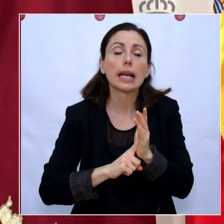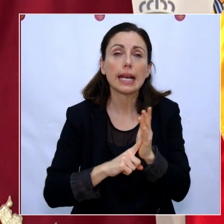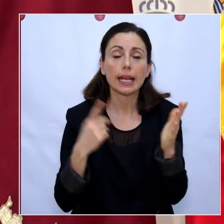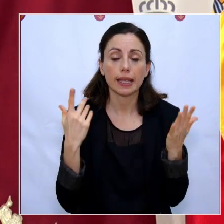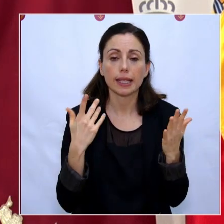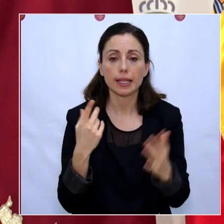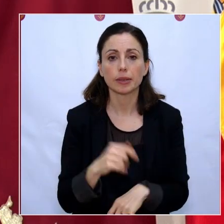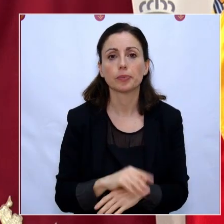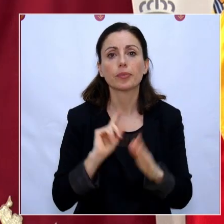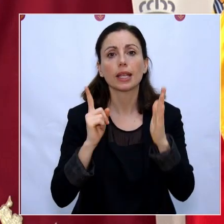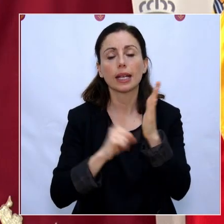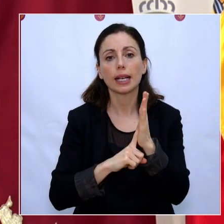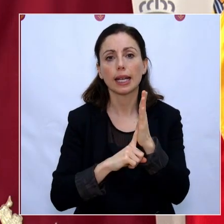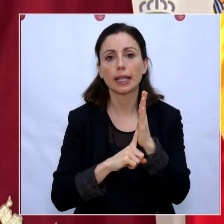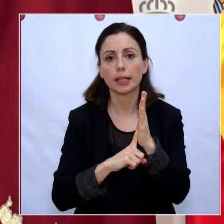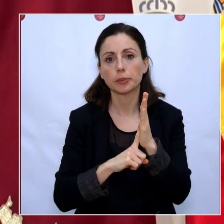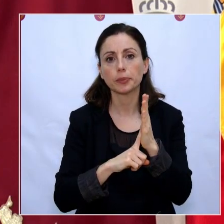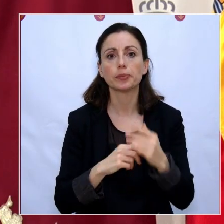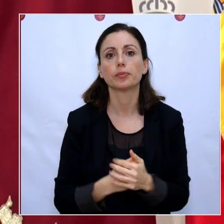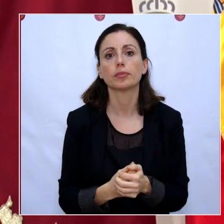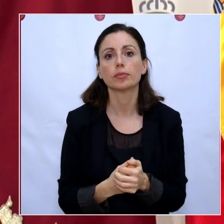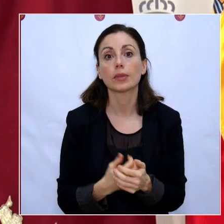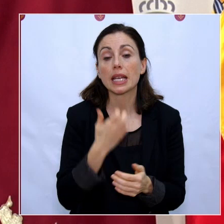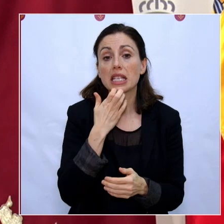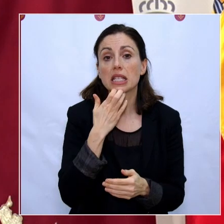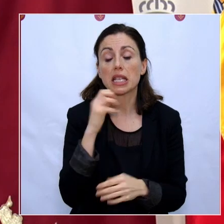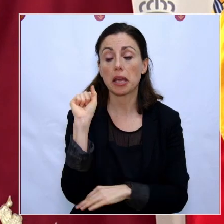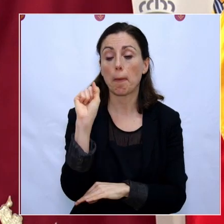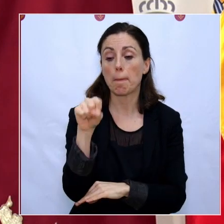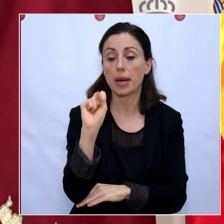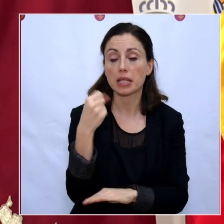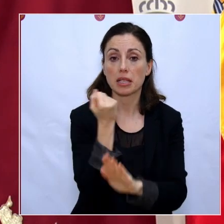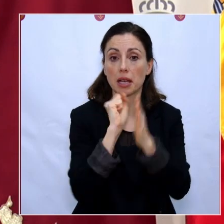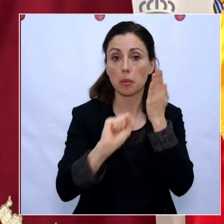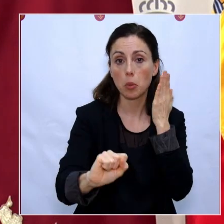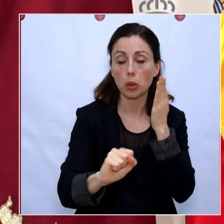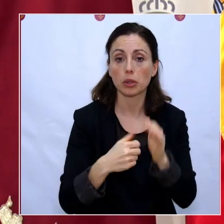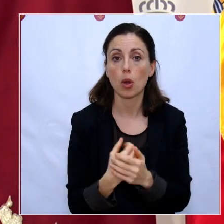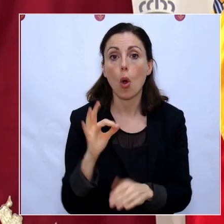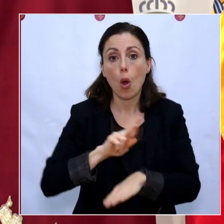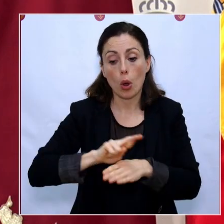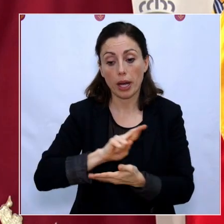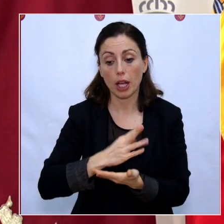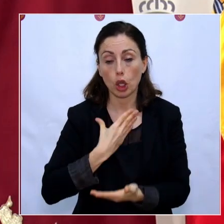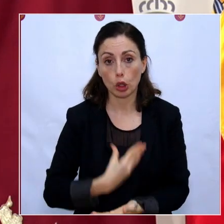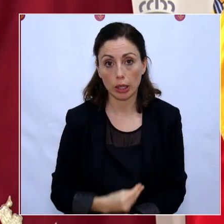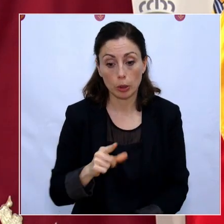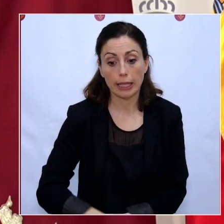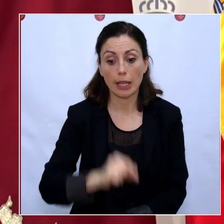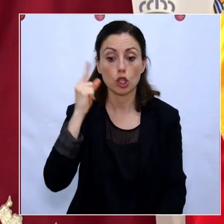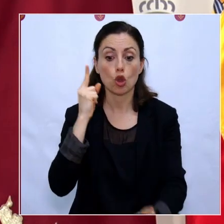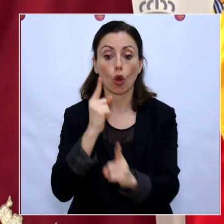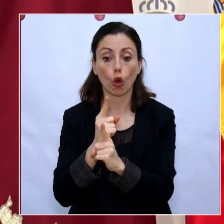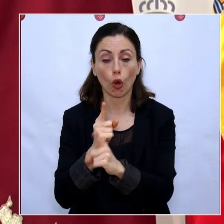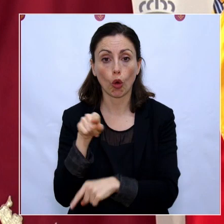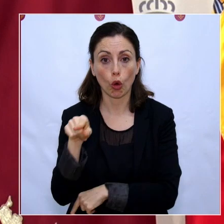otra manera, ley que para saltarnos o que para que el Gobierno de la región de Murcia tenga que tomar una decisión en contra